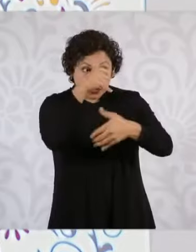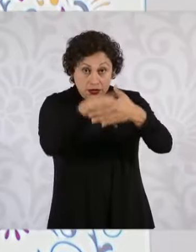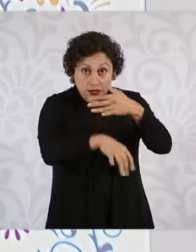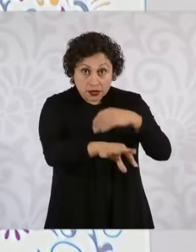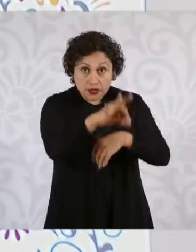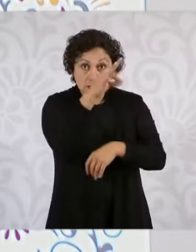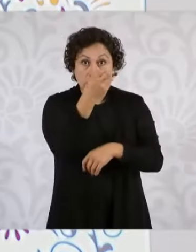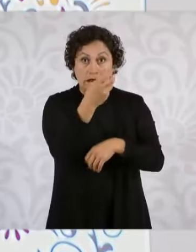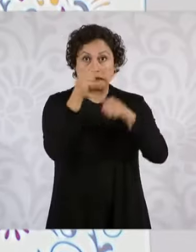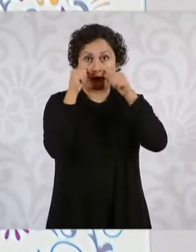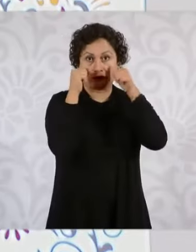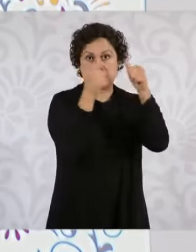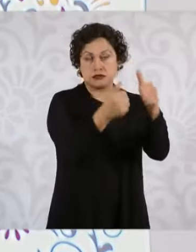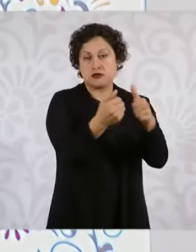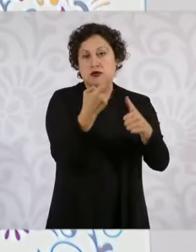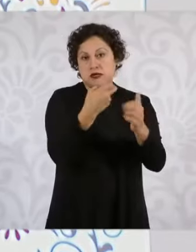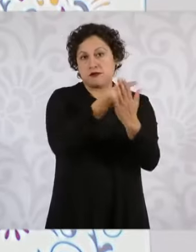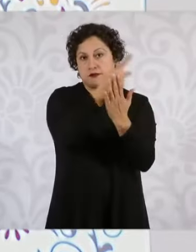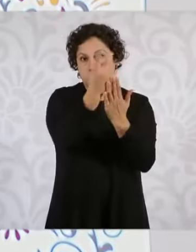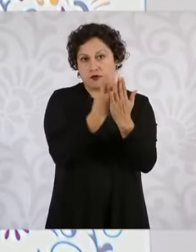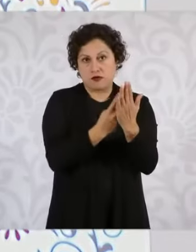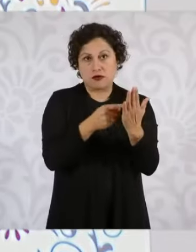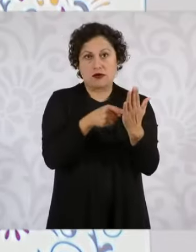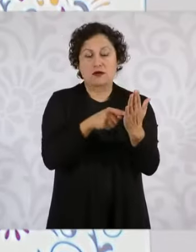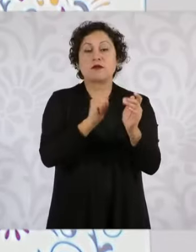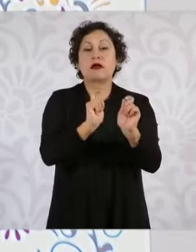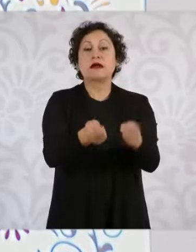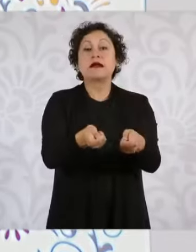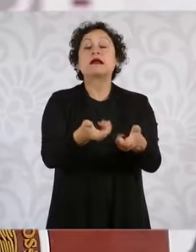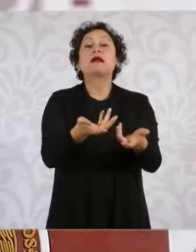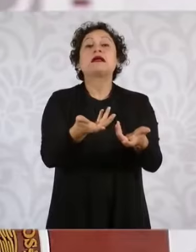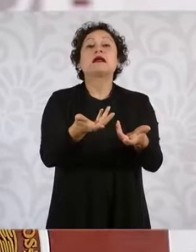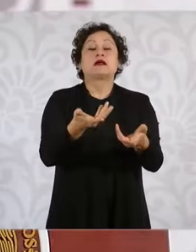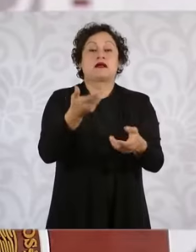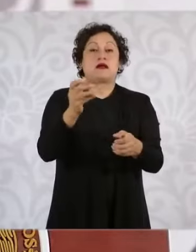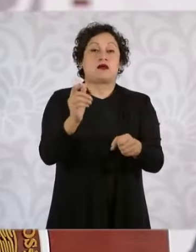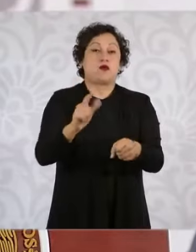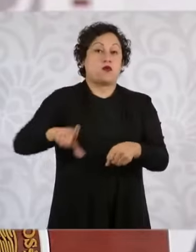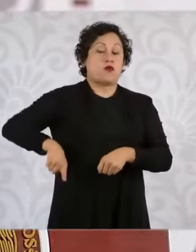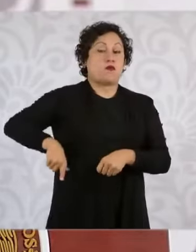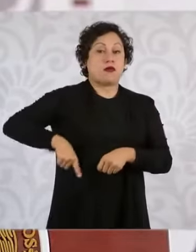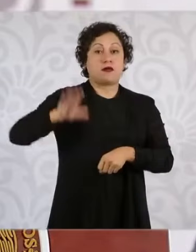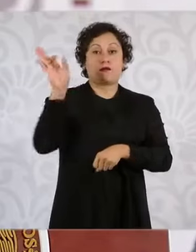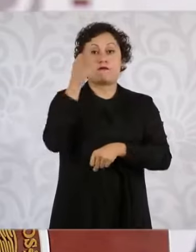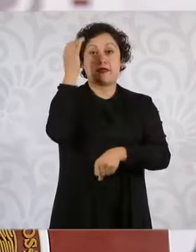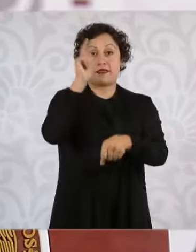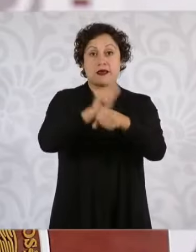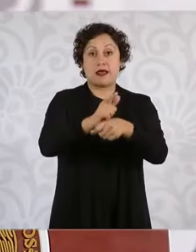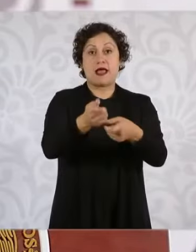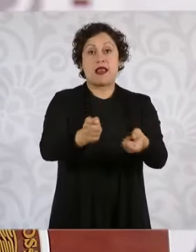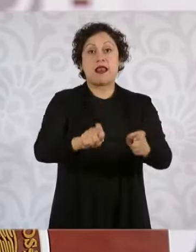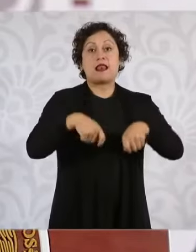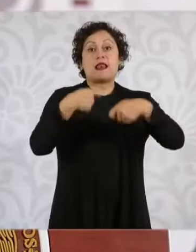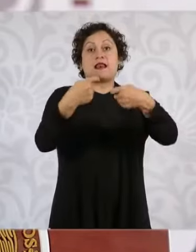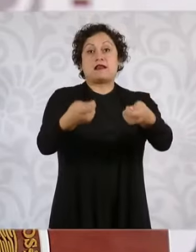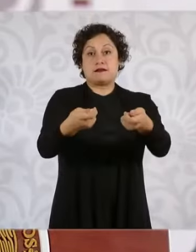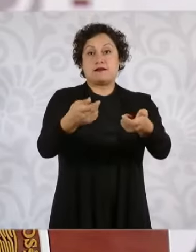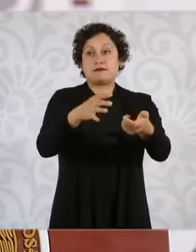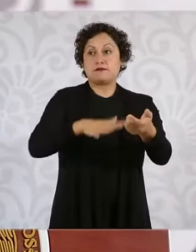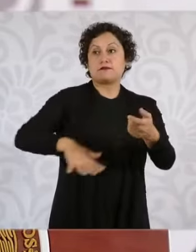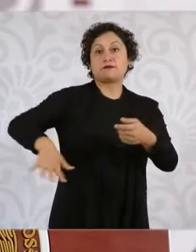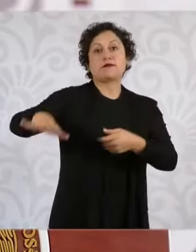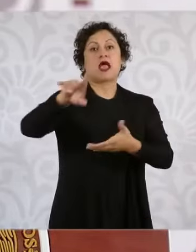En donde el gobierno federal, el gobierno de México con sus diferentes secretarías,